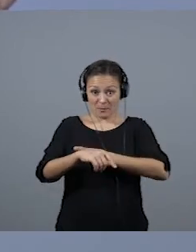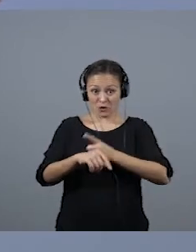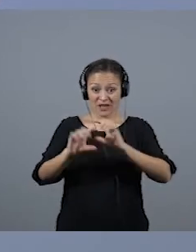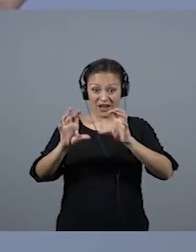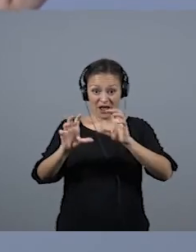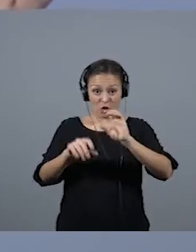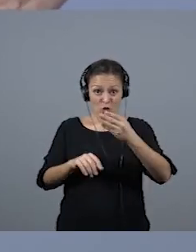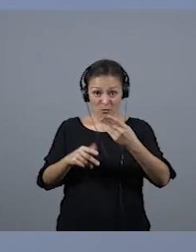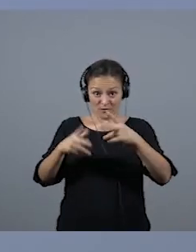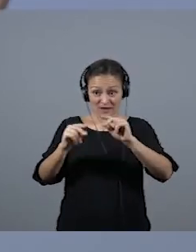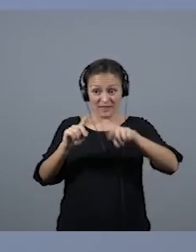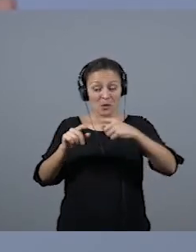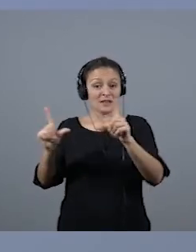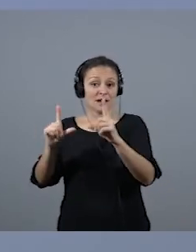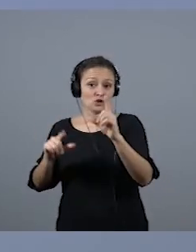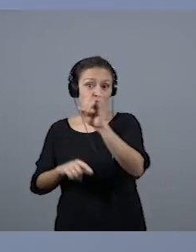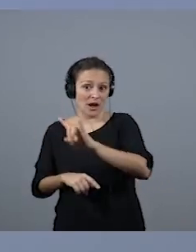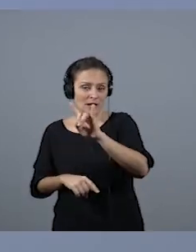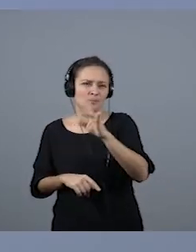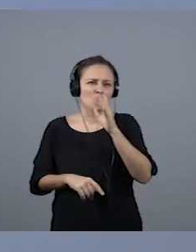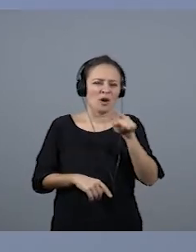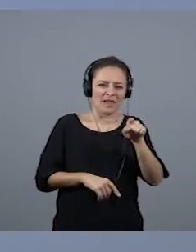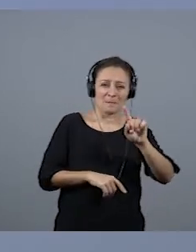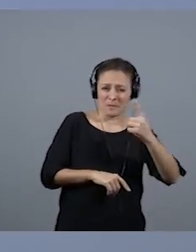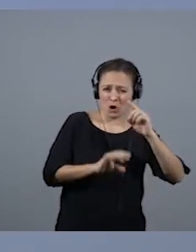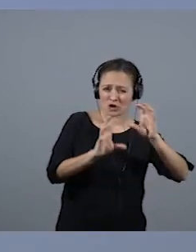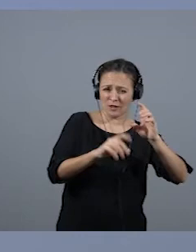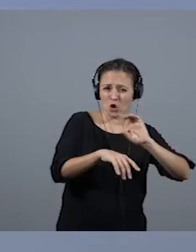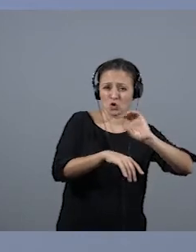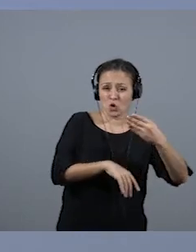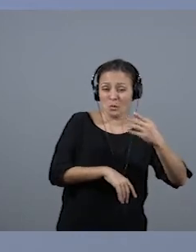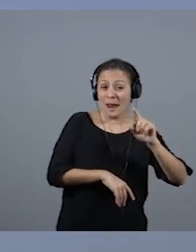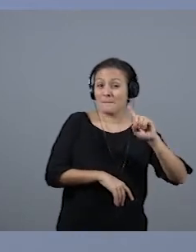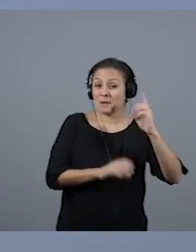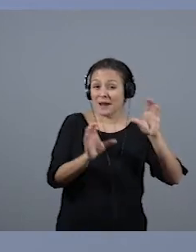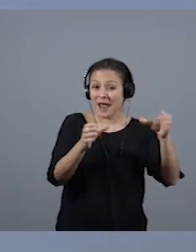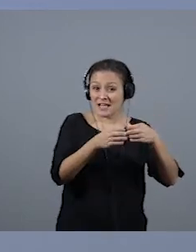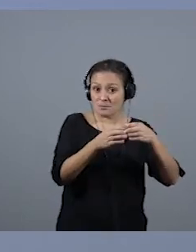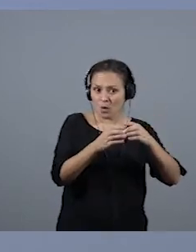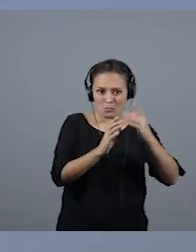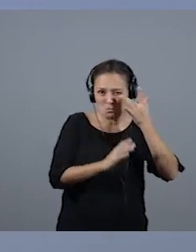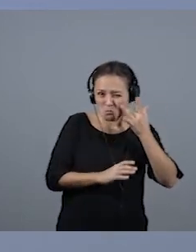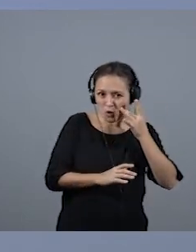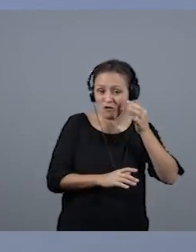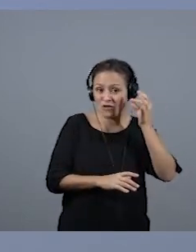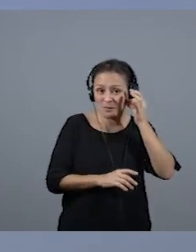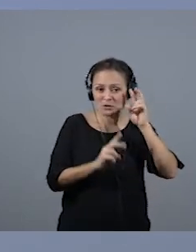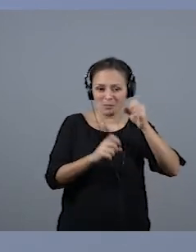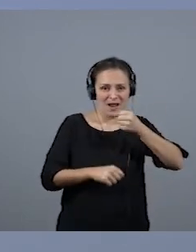Canaria, porque en Radio Club no se dio tanto, es verdad que tuve el primer equipo enteramente femenino de una transmisión de fútbol,